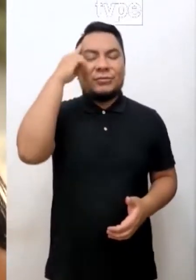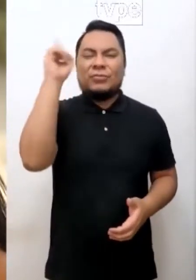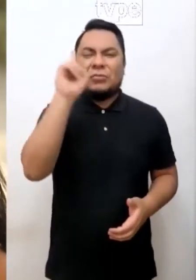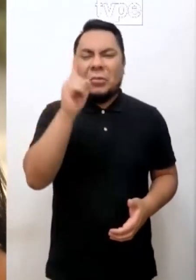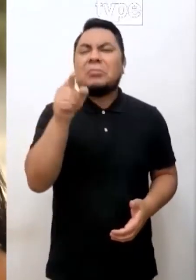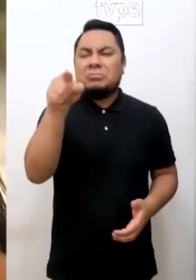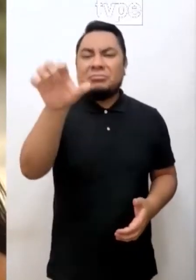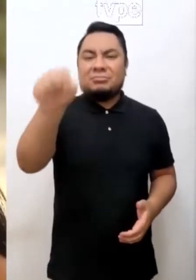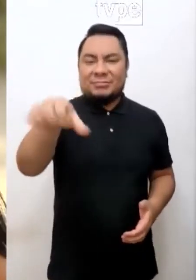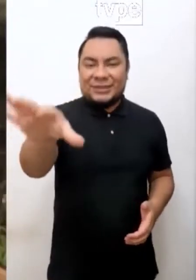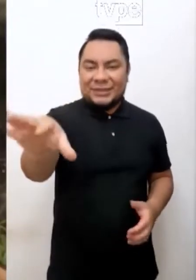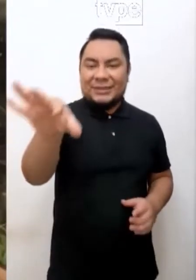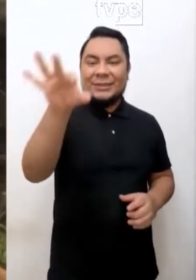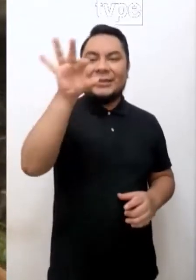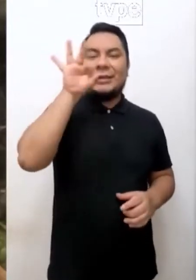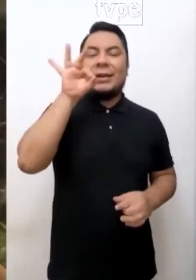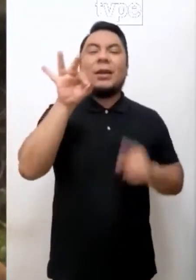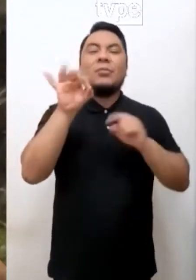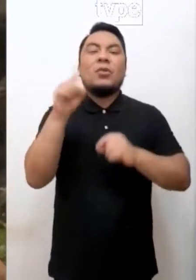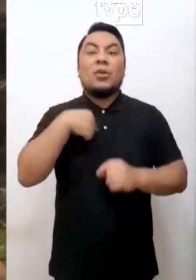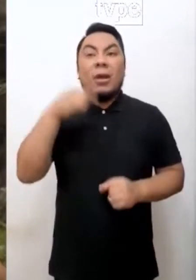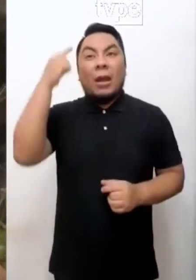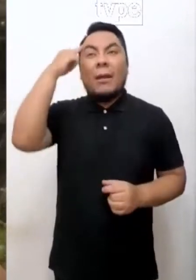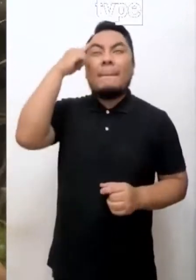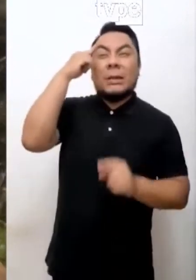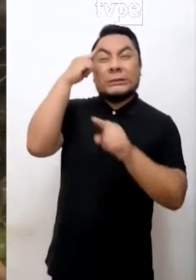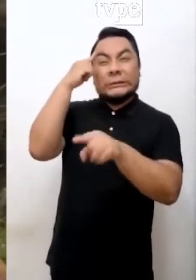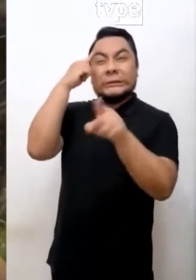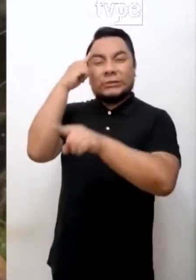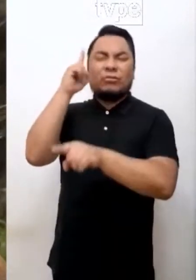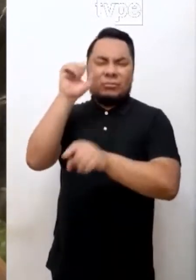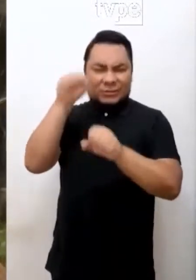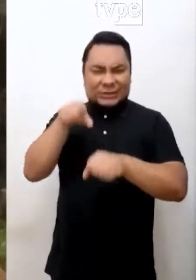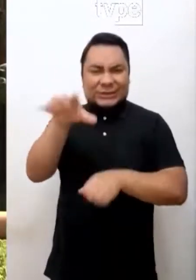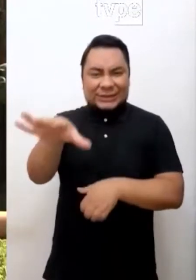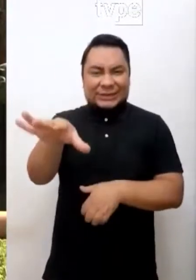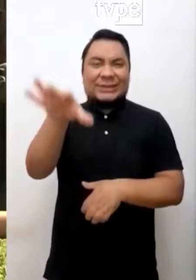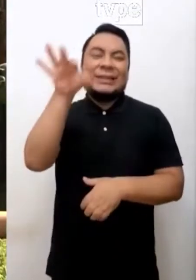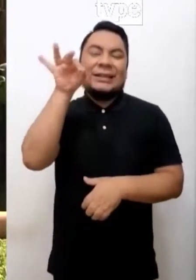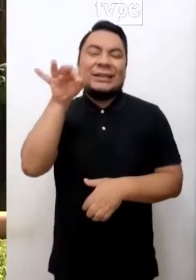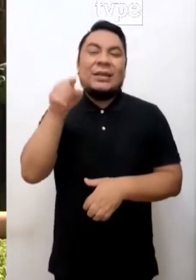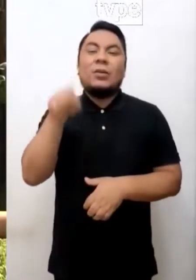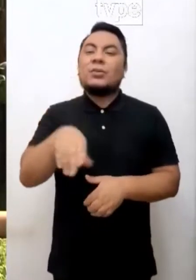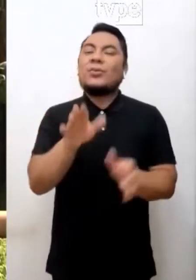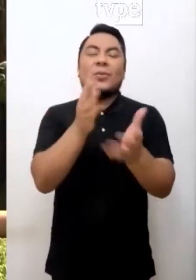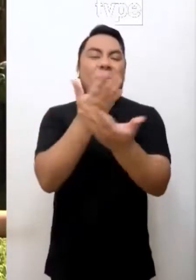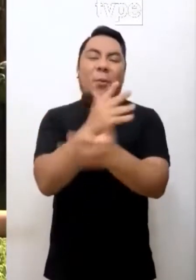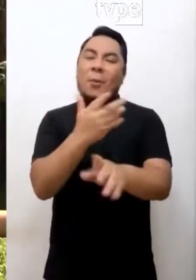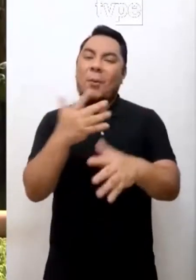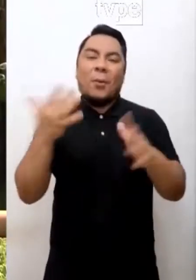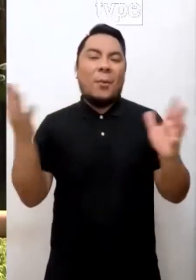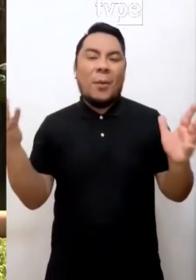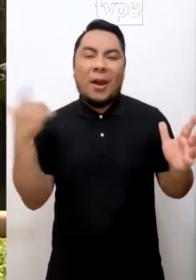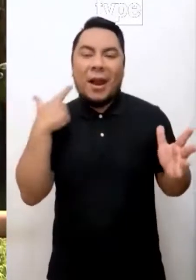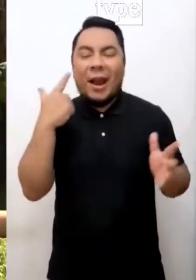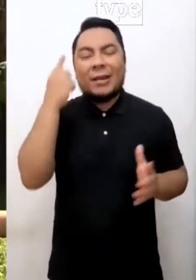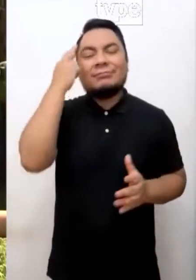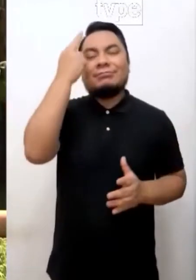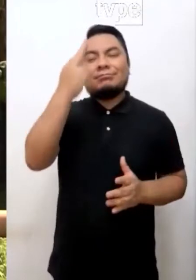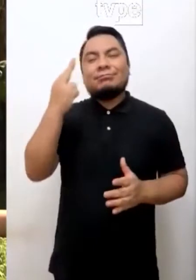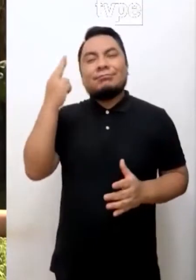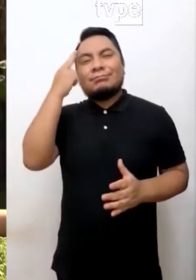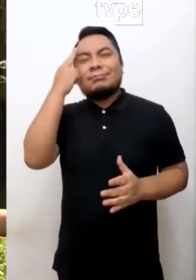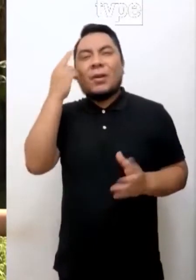pensarlo. Es que no hay nada que pensar, que no existe ni